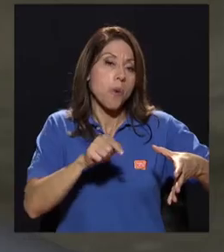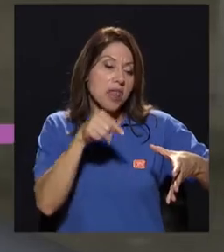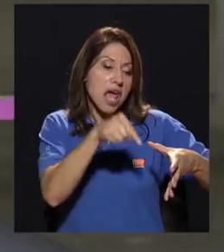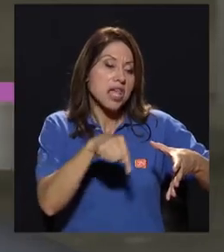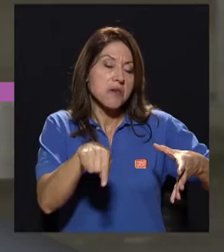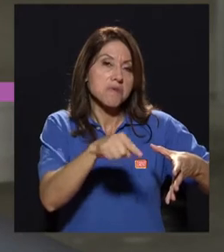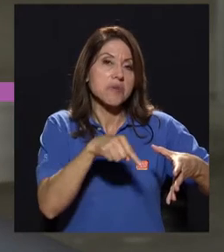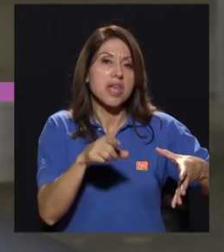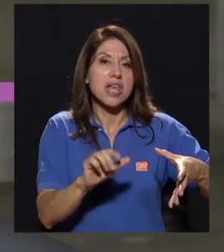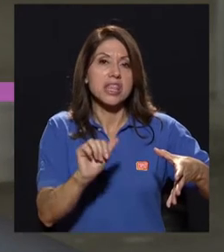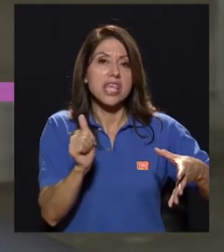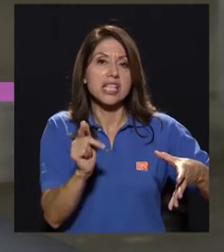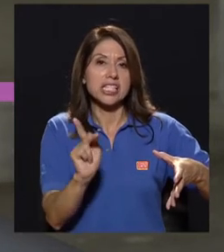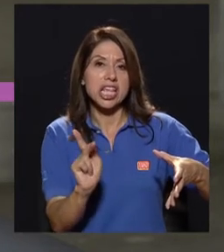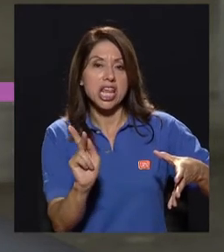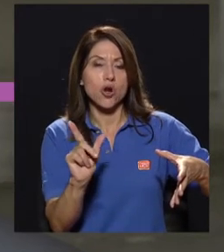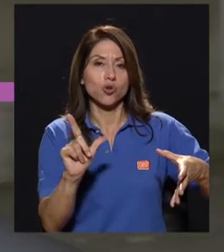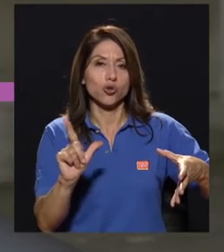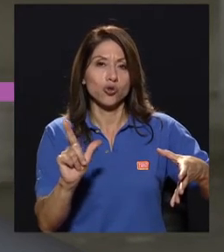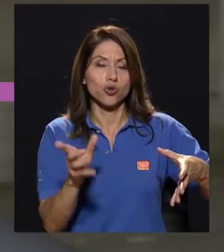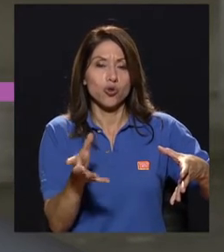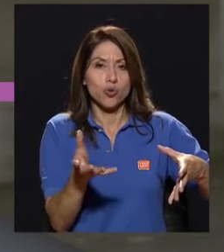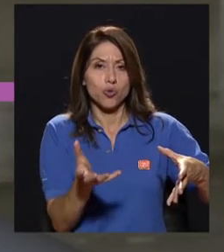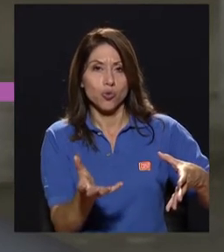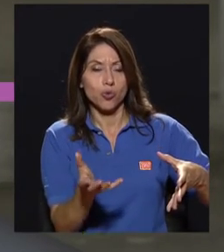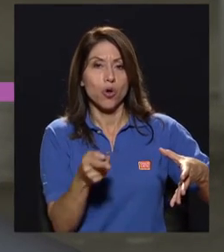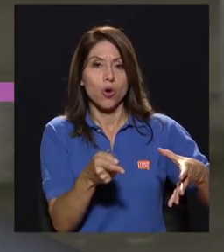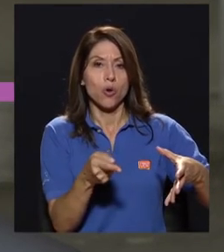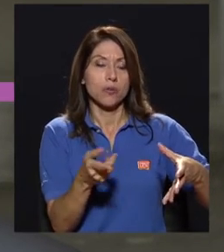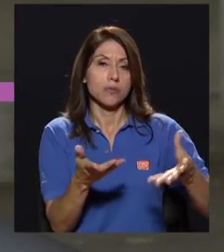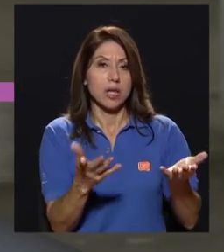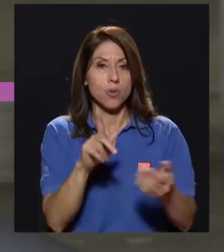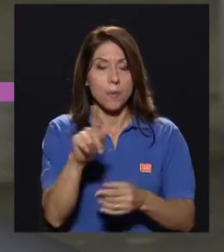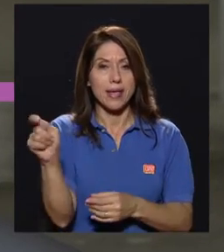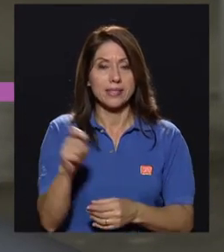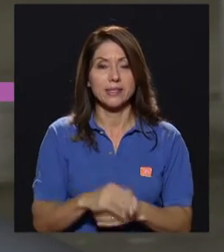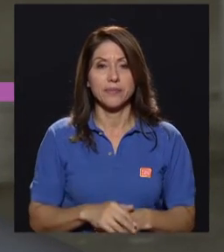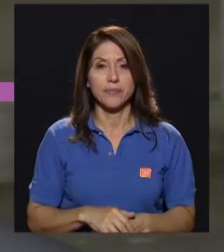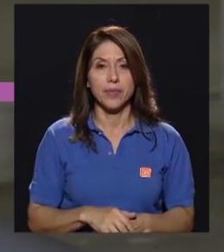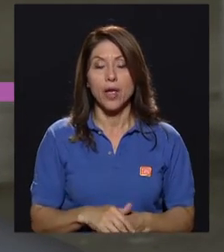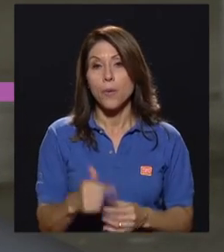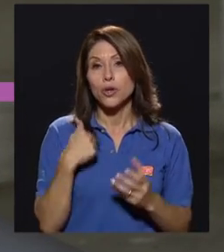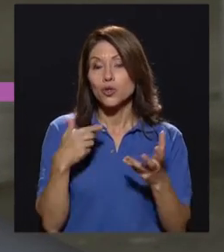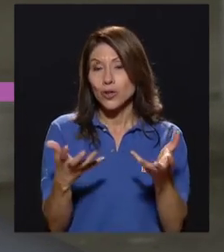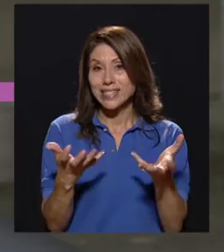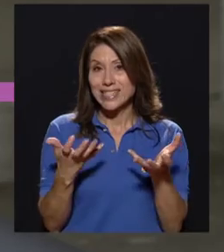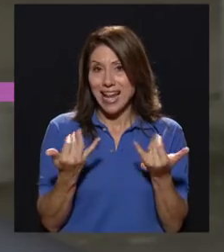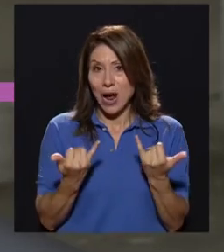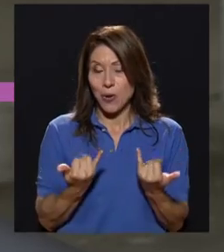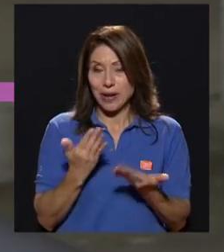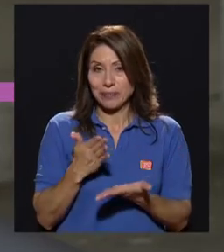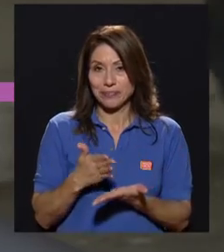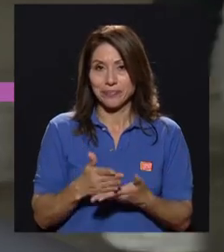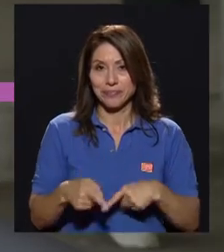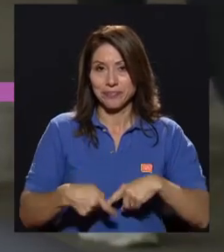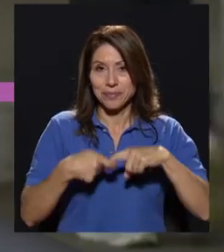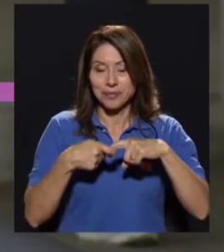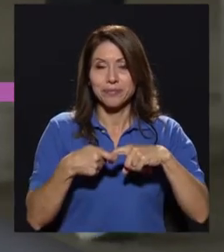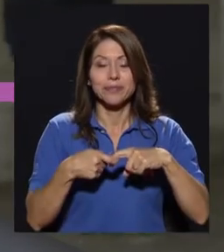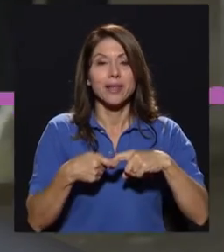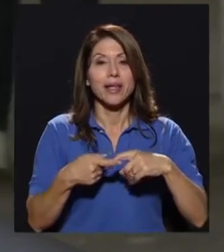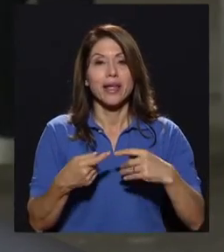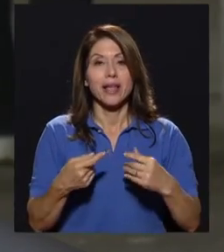alrededor de 10 kilos, un recipiente que produzca bastante al mes. Bueno, yo quisiera dejar aquí la información